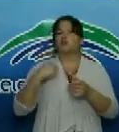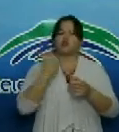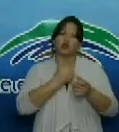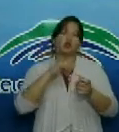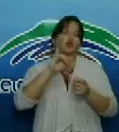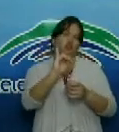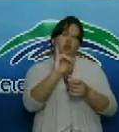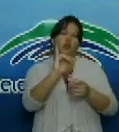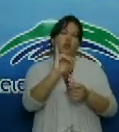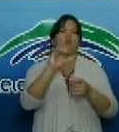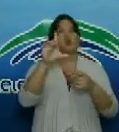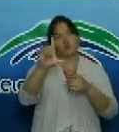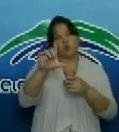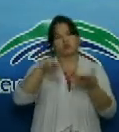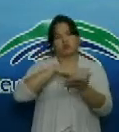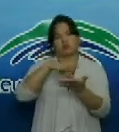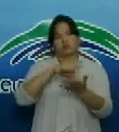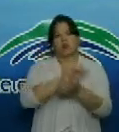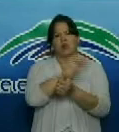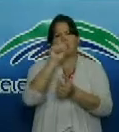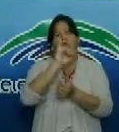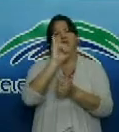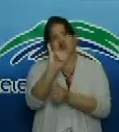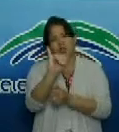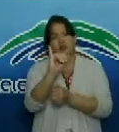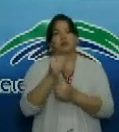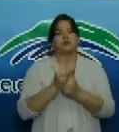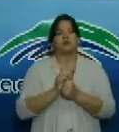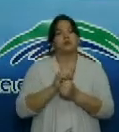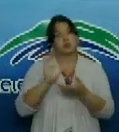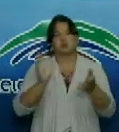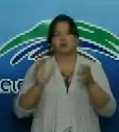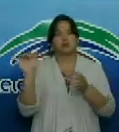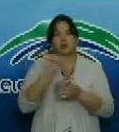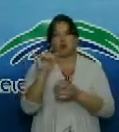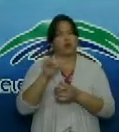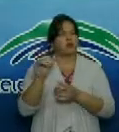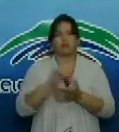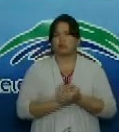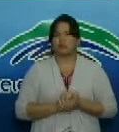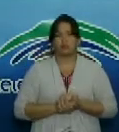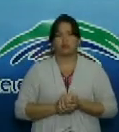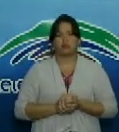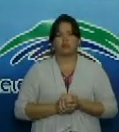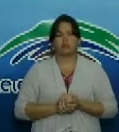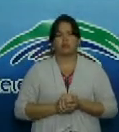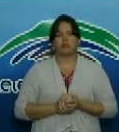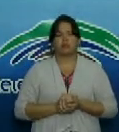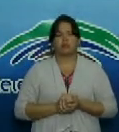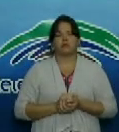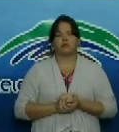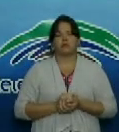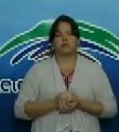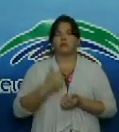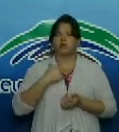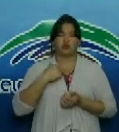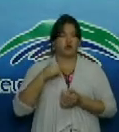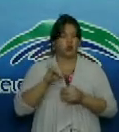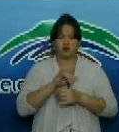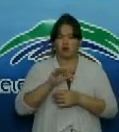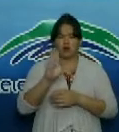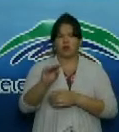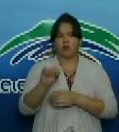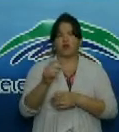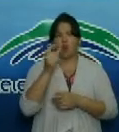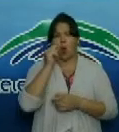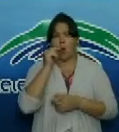una final en lo adelante bueno estamos entre los seis del país y también les digo que el cubano Yaciel Rivero